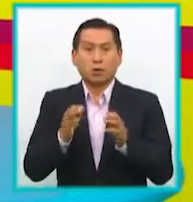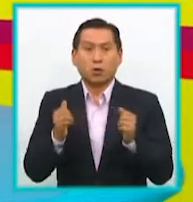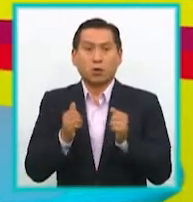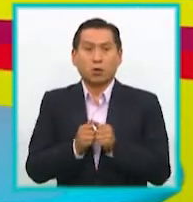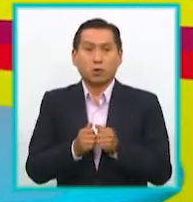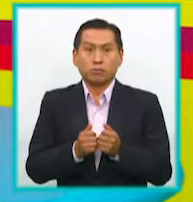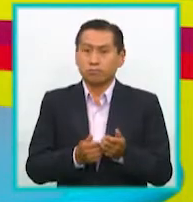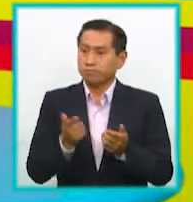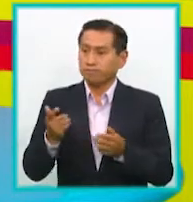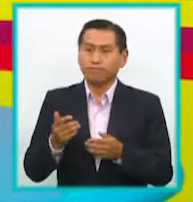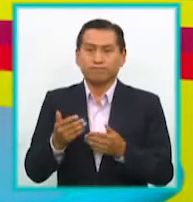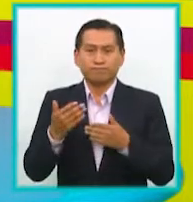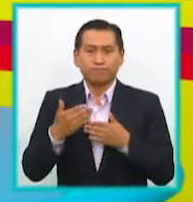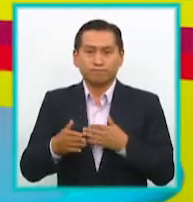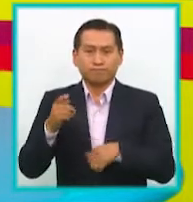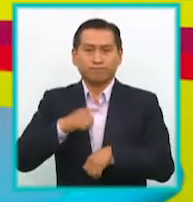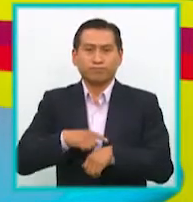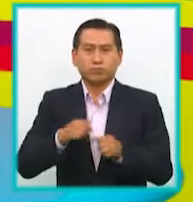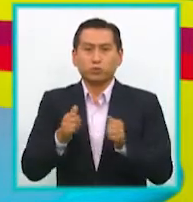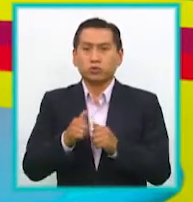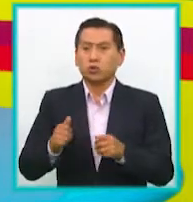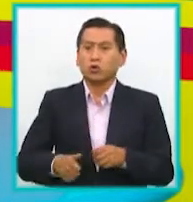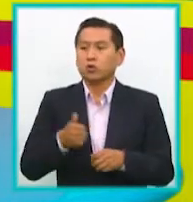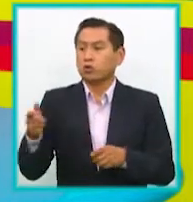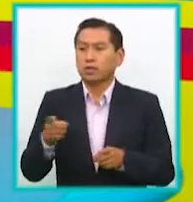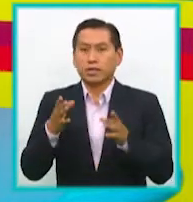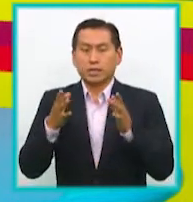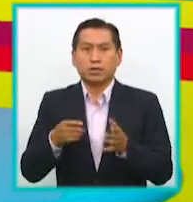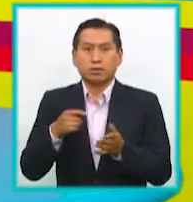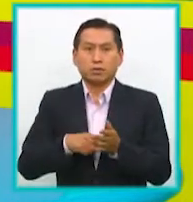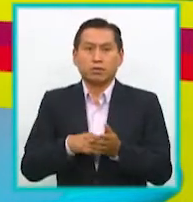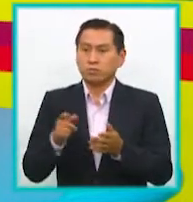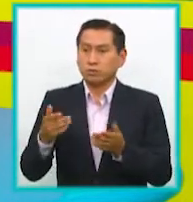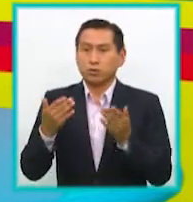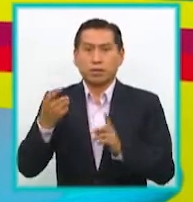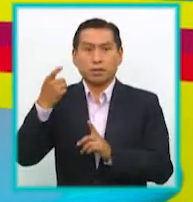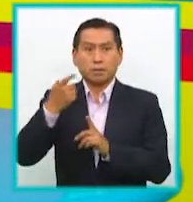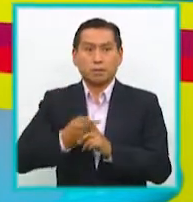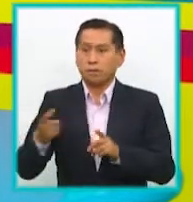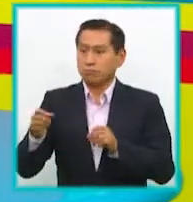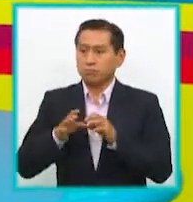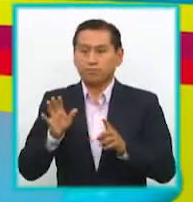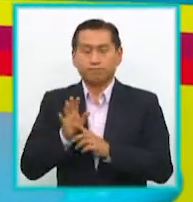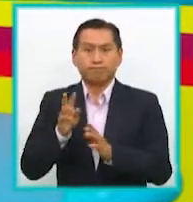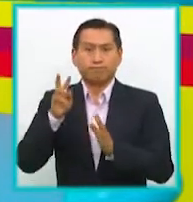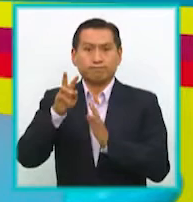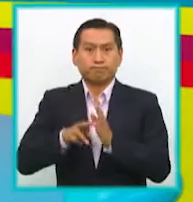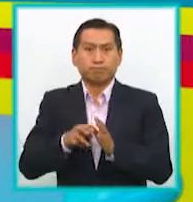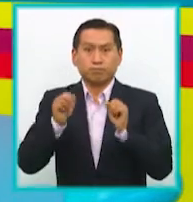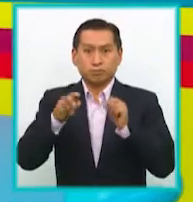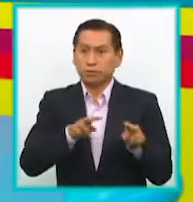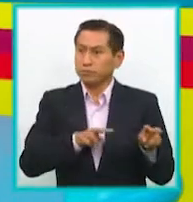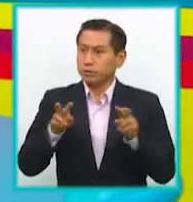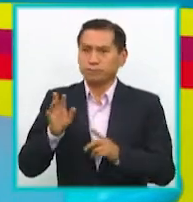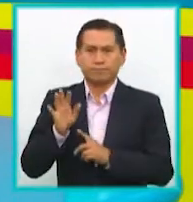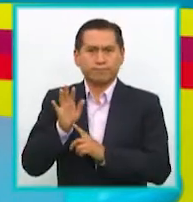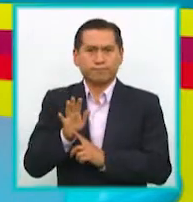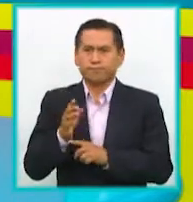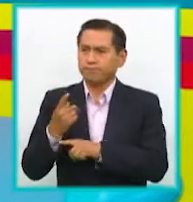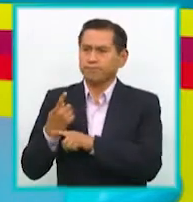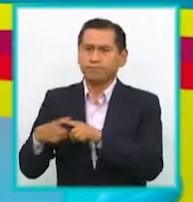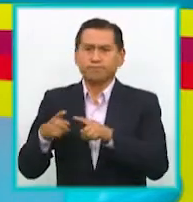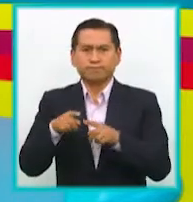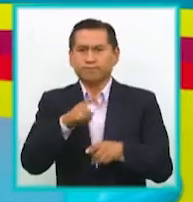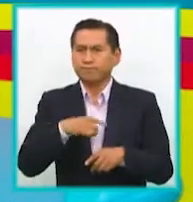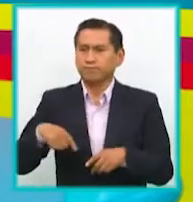durante los próximos minutos con otro de los directores que durante este mes ha lanzado la película, que ya pueden ver en escena en cada una